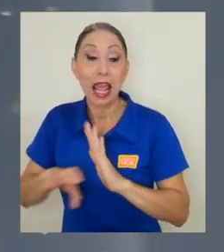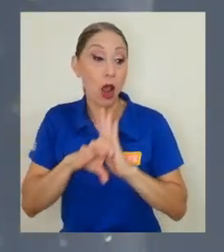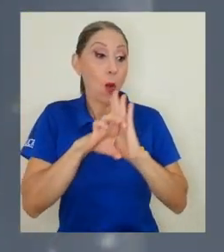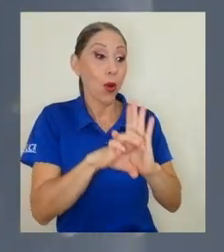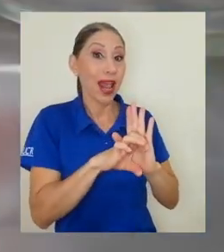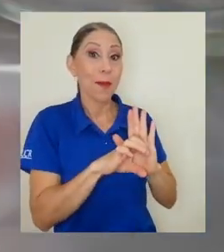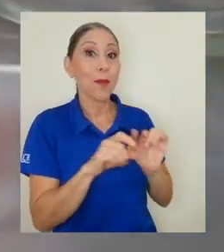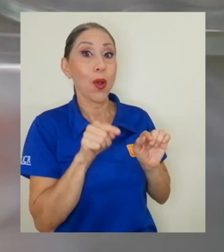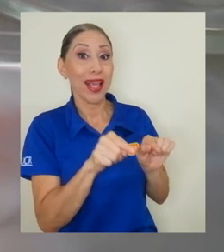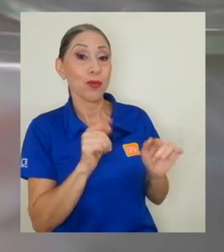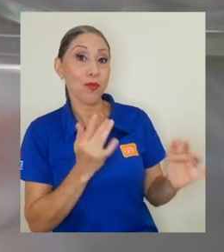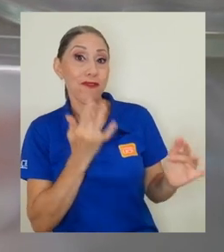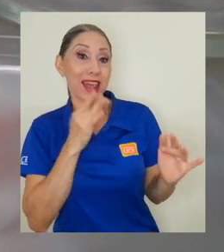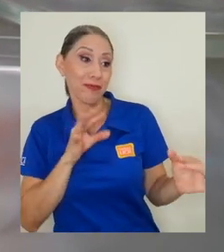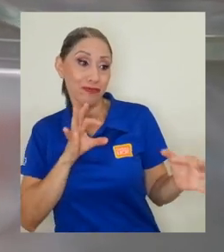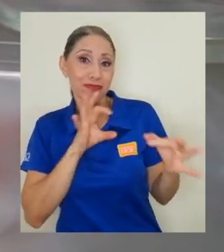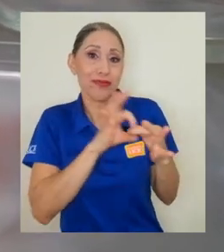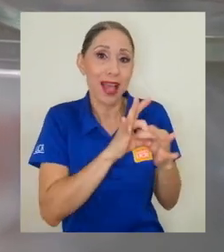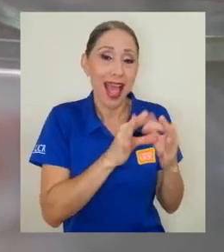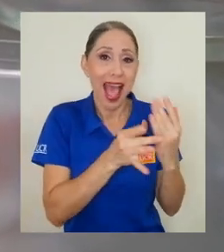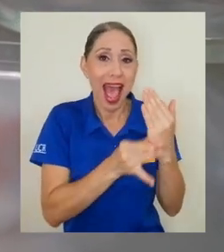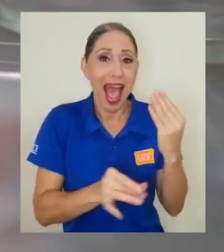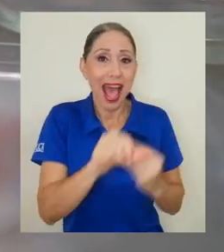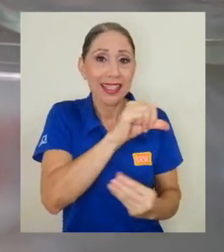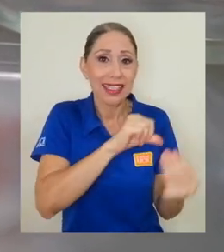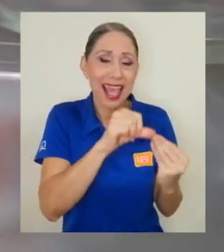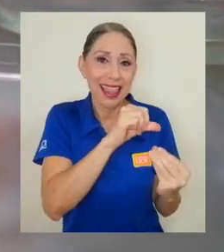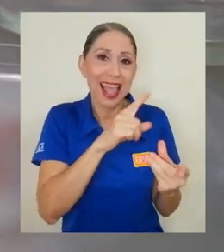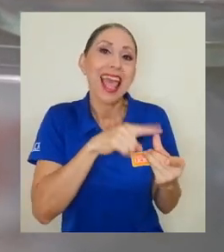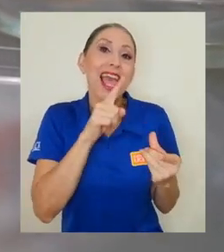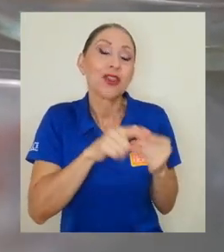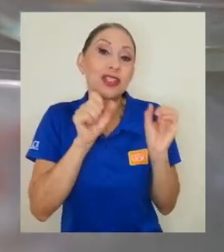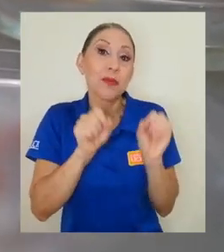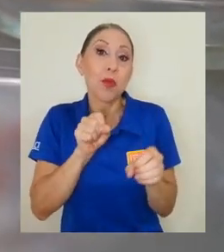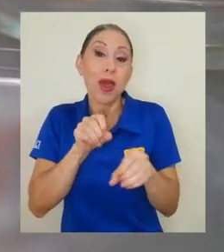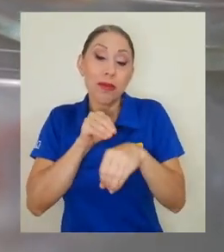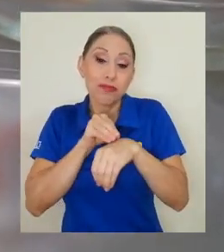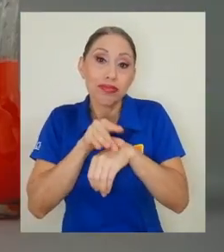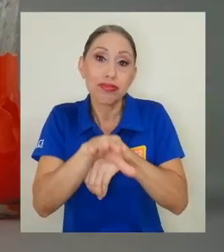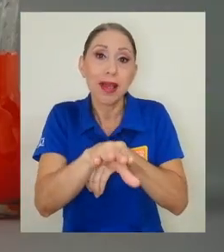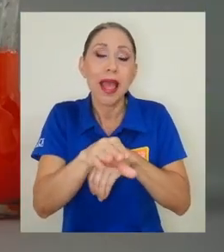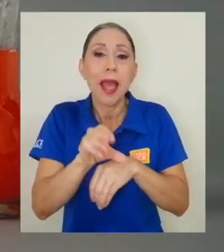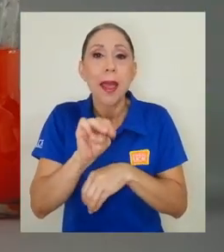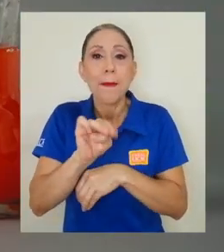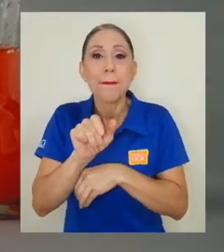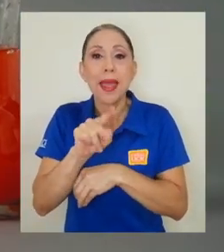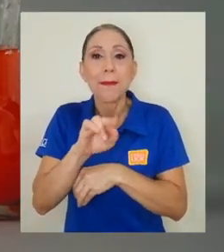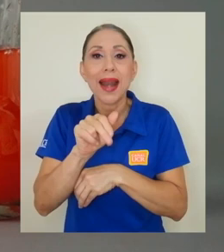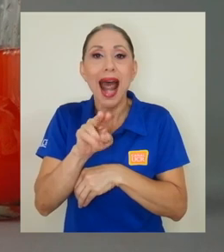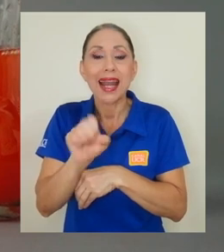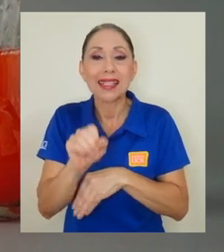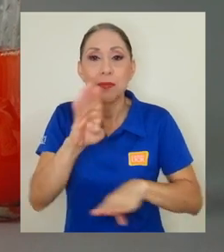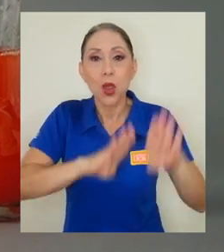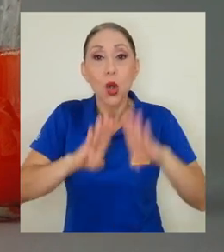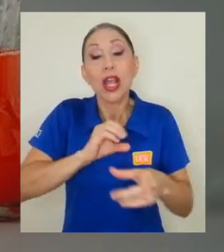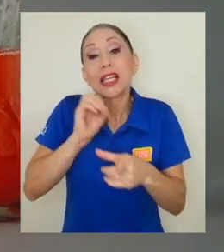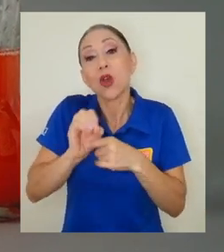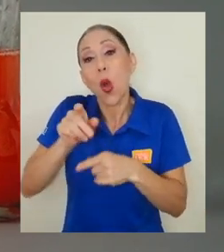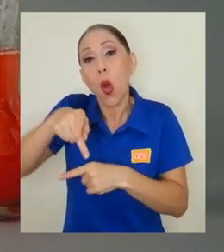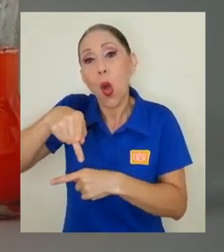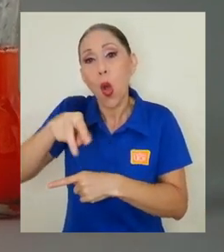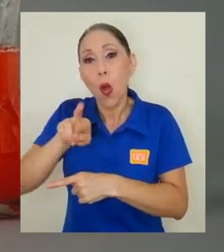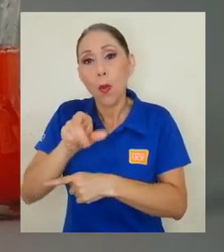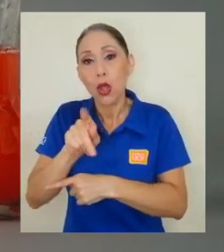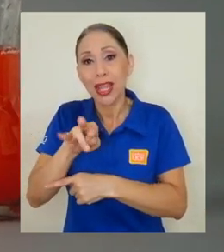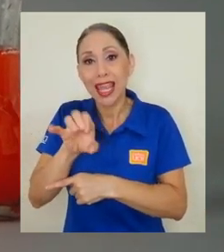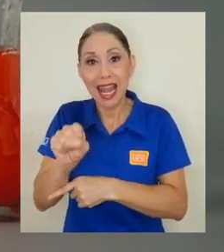como el aceite, se pueden permear o inceptar en membranas biológicas o en proteínas. Esto básicamente puede llevar a cabo